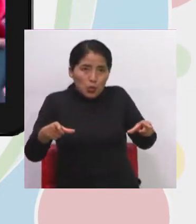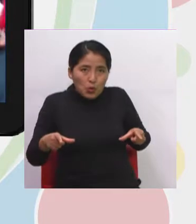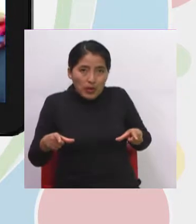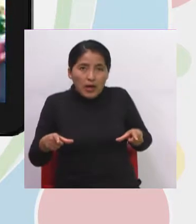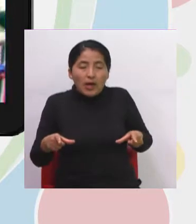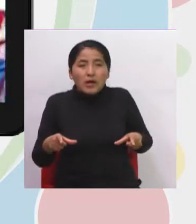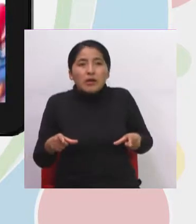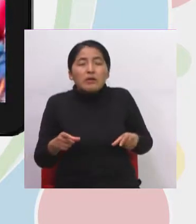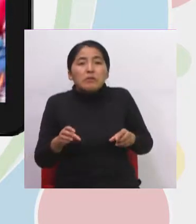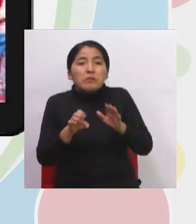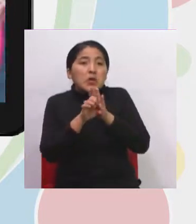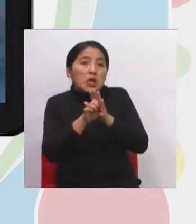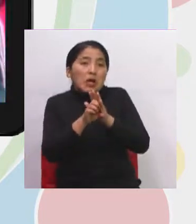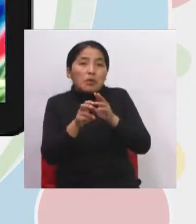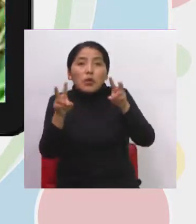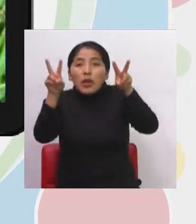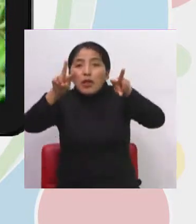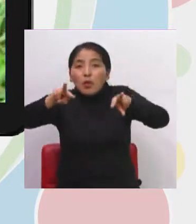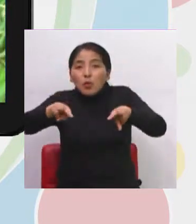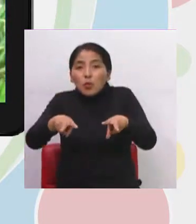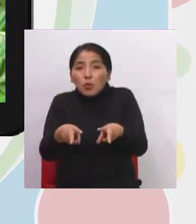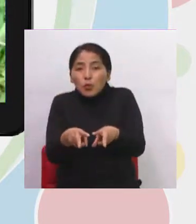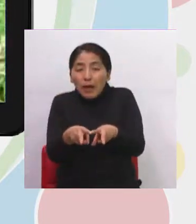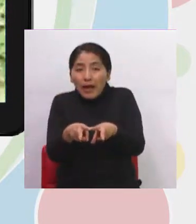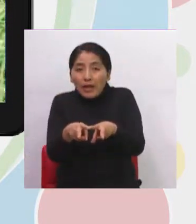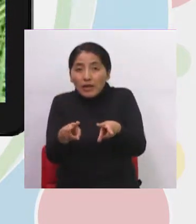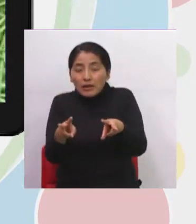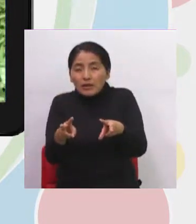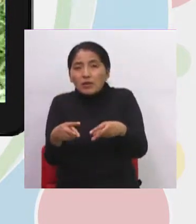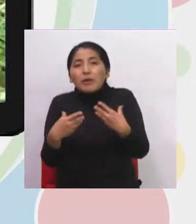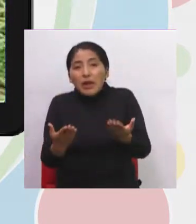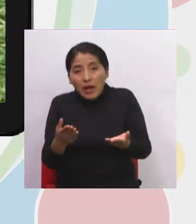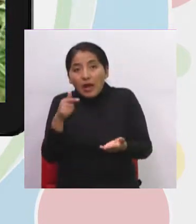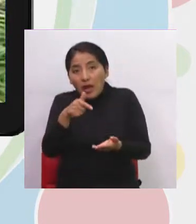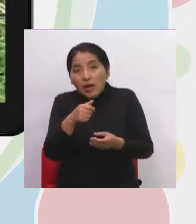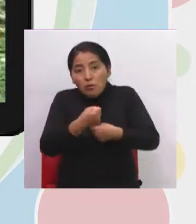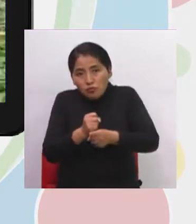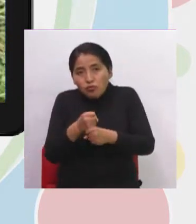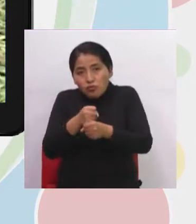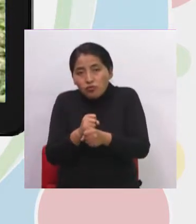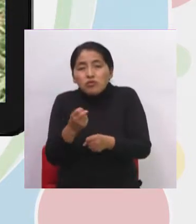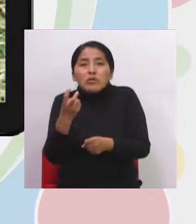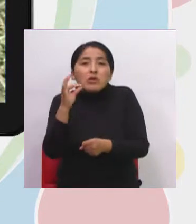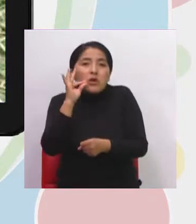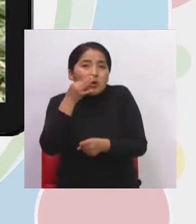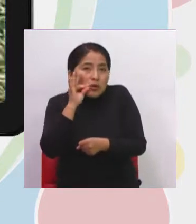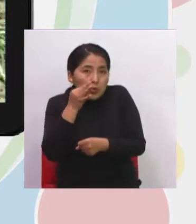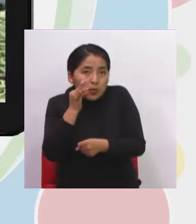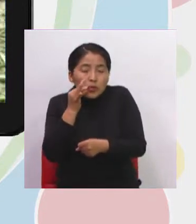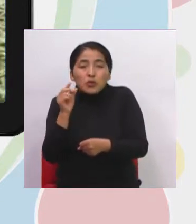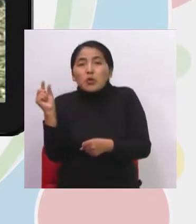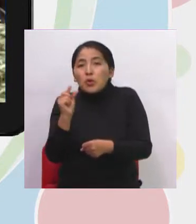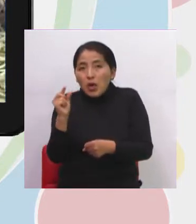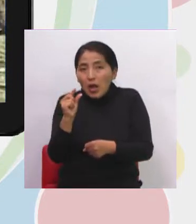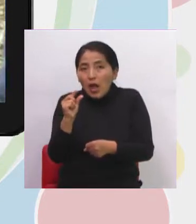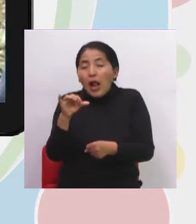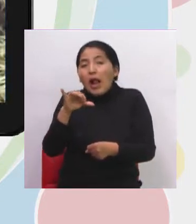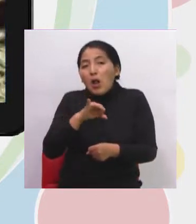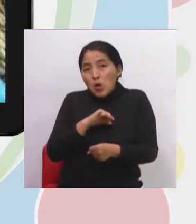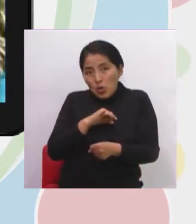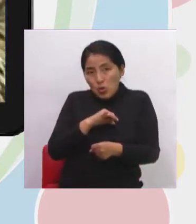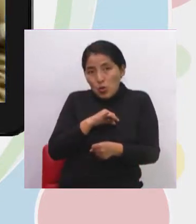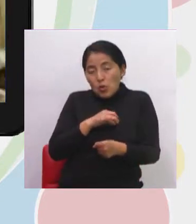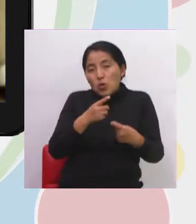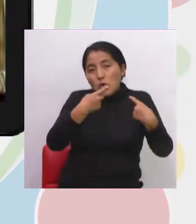donde produce arroz, donde produce frutas. Entonces, yo iba, intercambiaba mis productos, yo le daba